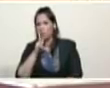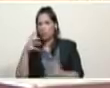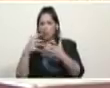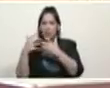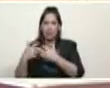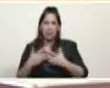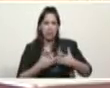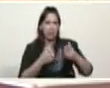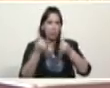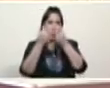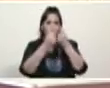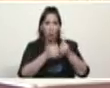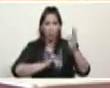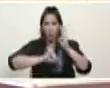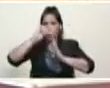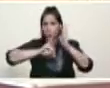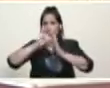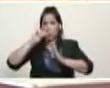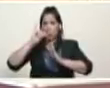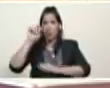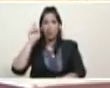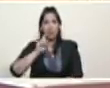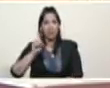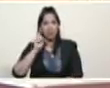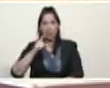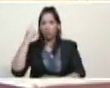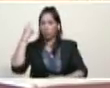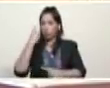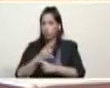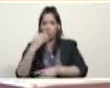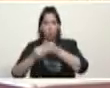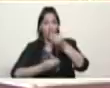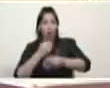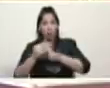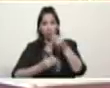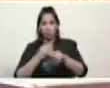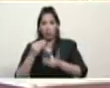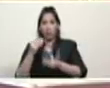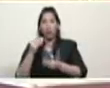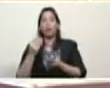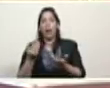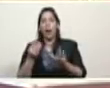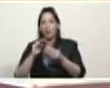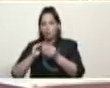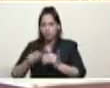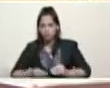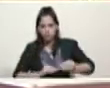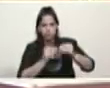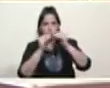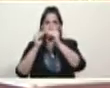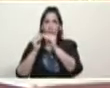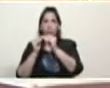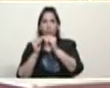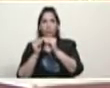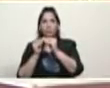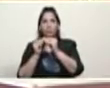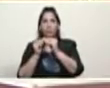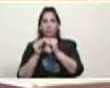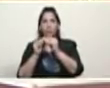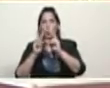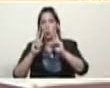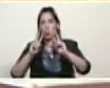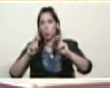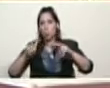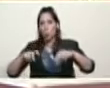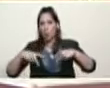es necesario hacer y aplicar el factor de corrección, un nuevo